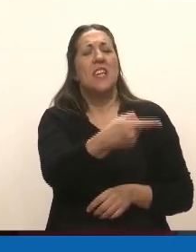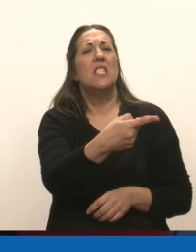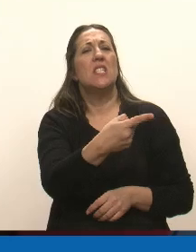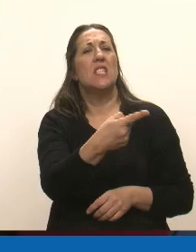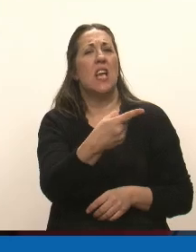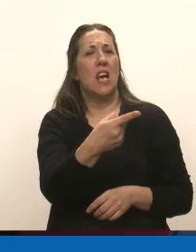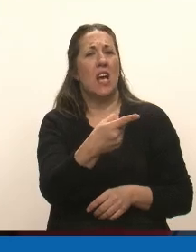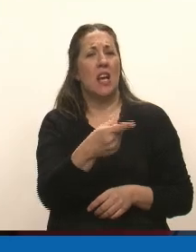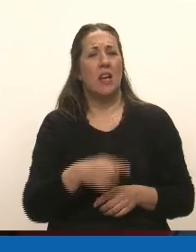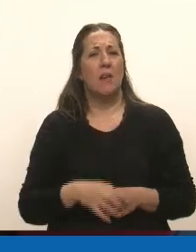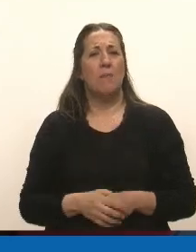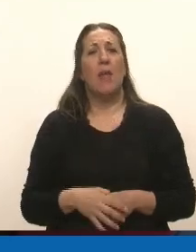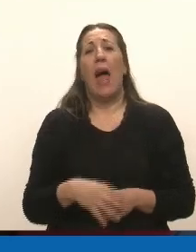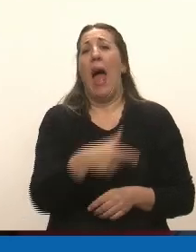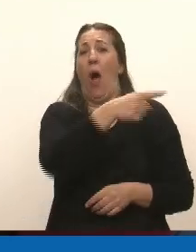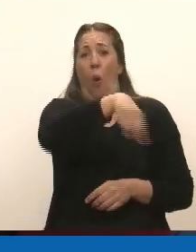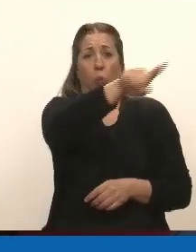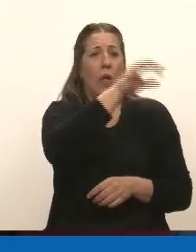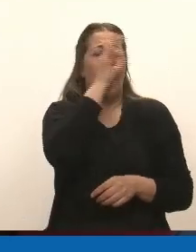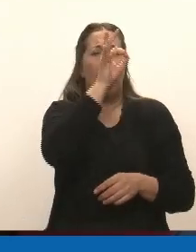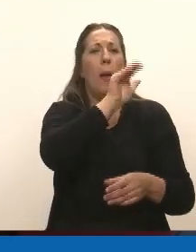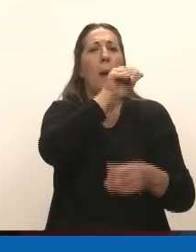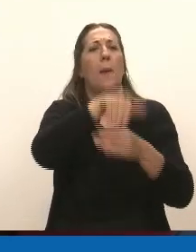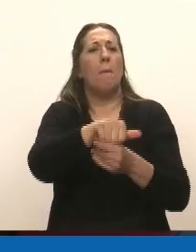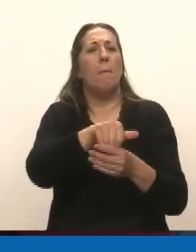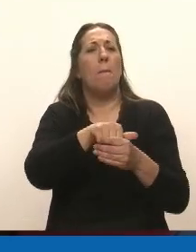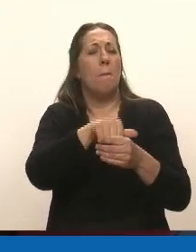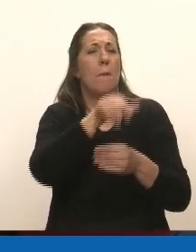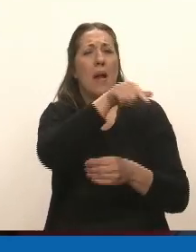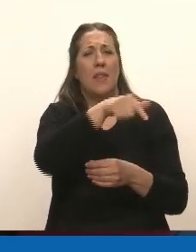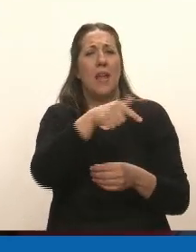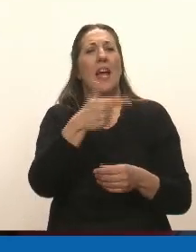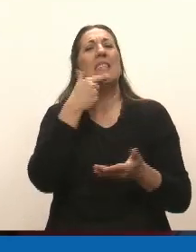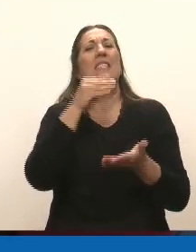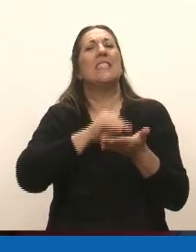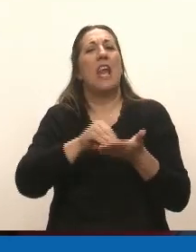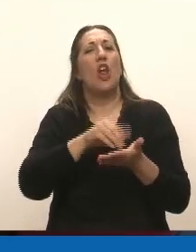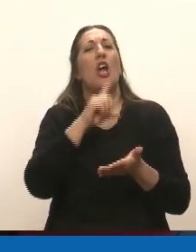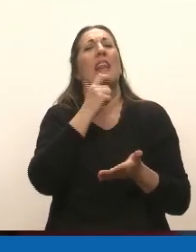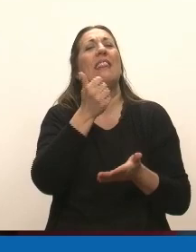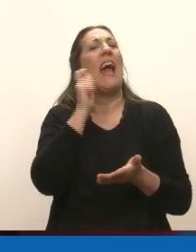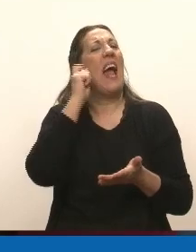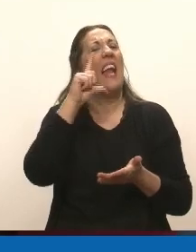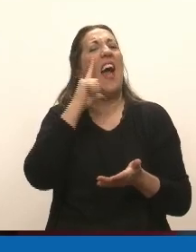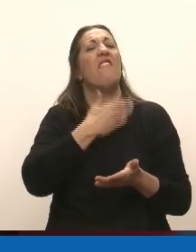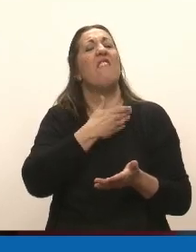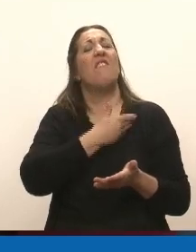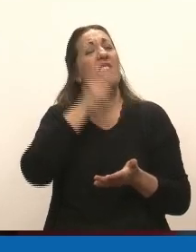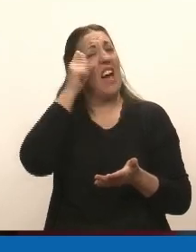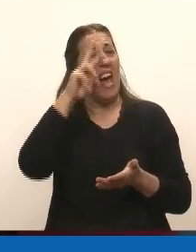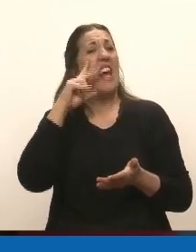prácticamente no había participación de usted, porque lo único que venía era usted y la senadora Tagliaferri, lo demás no venía nadie a las comisiones.